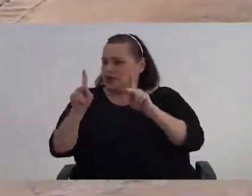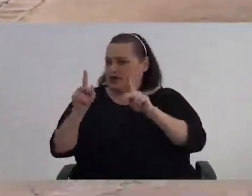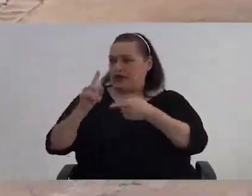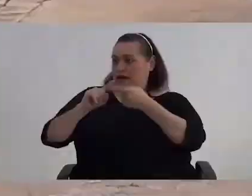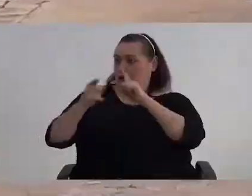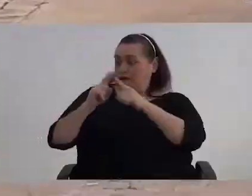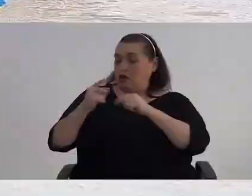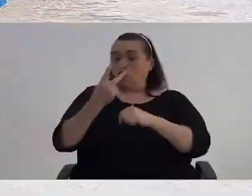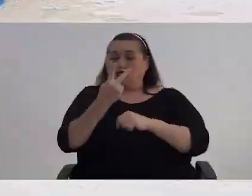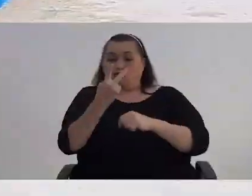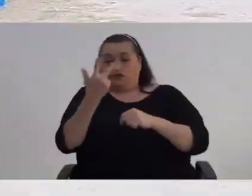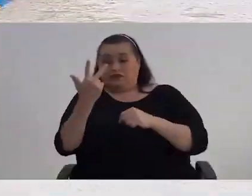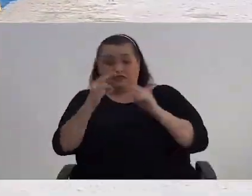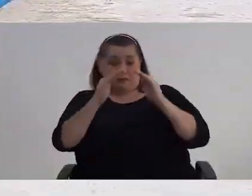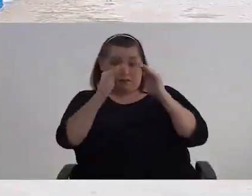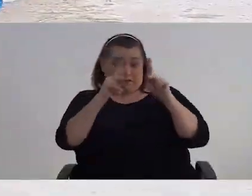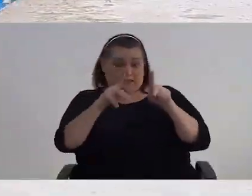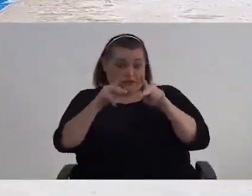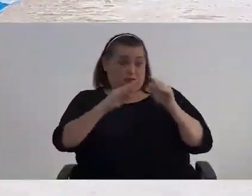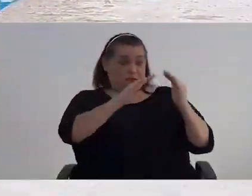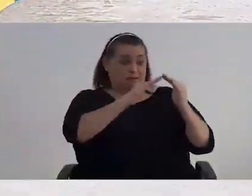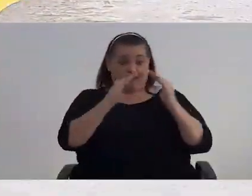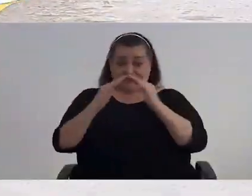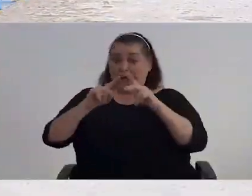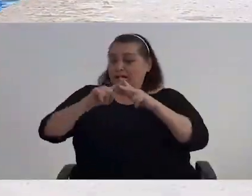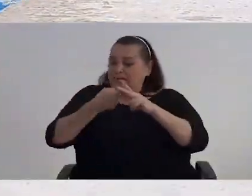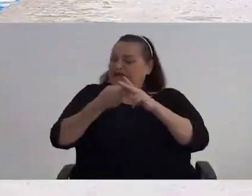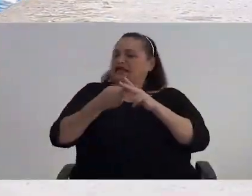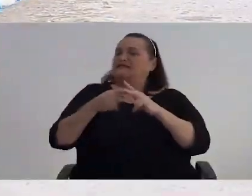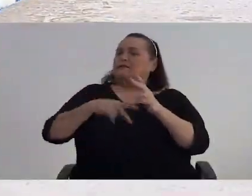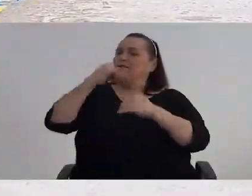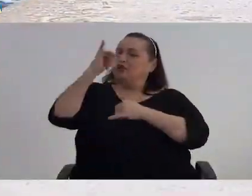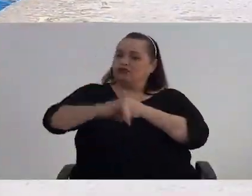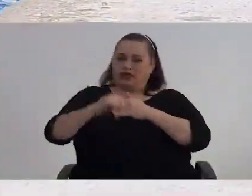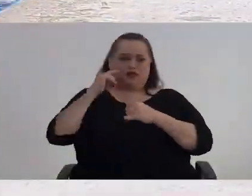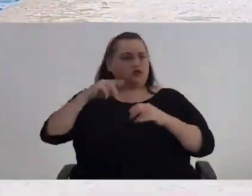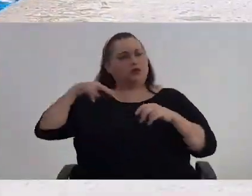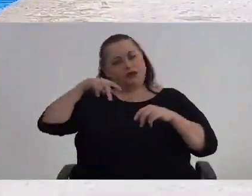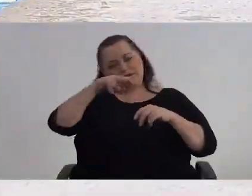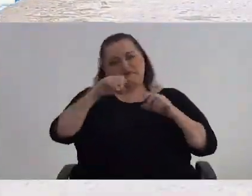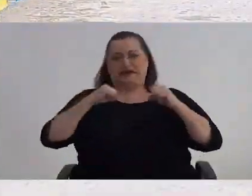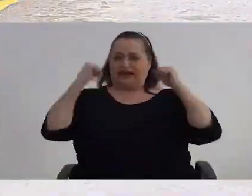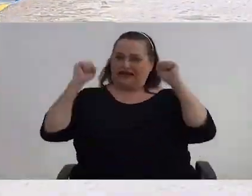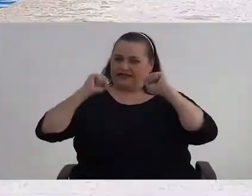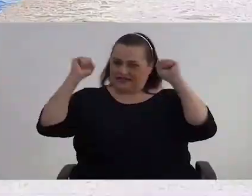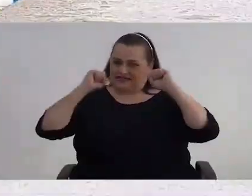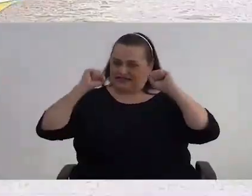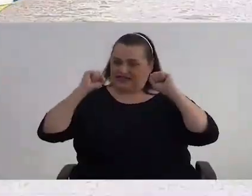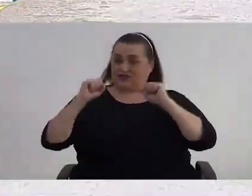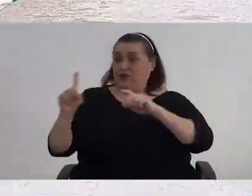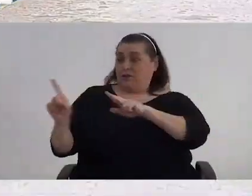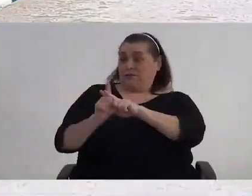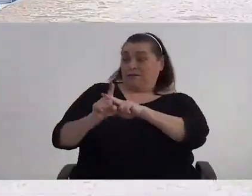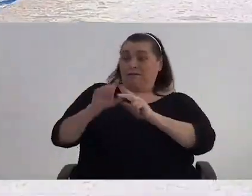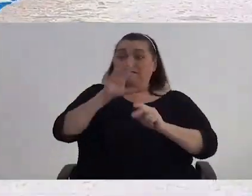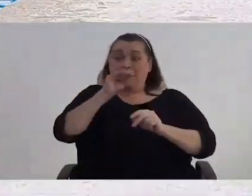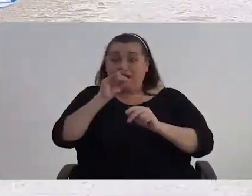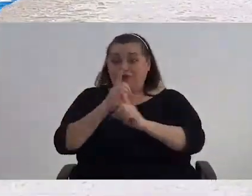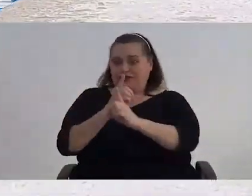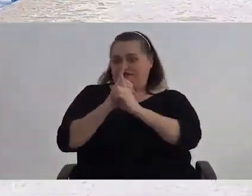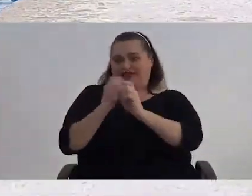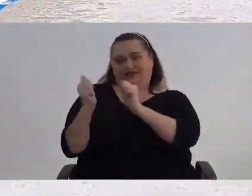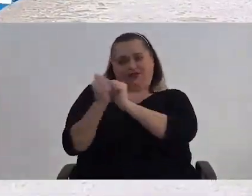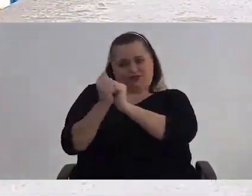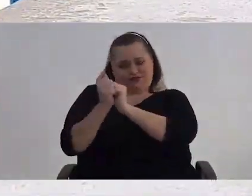Busquémonos un grupo De dos o tres vecinas Que queremos empezar Este proyecto De hacer ejercicio Entonces, si nos sale un perro Ya nos defendemos